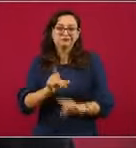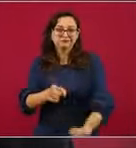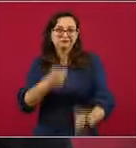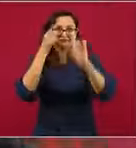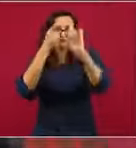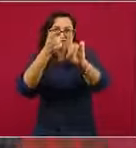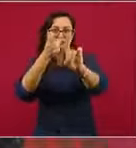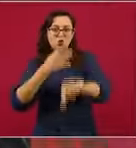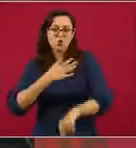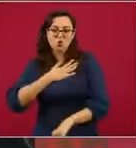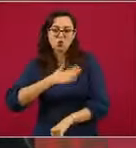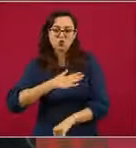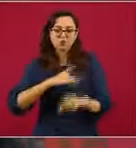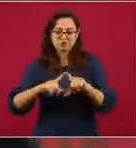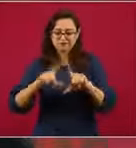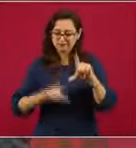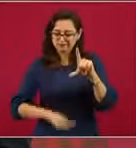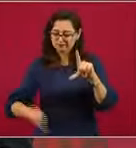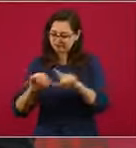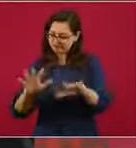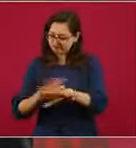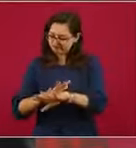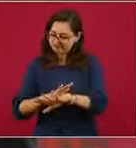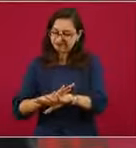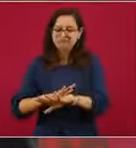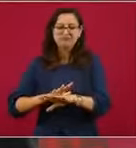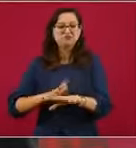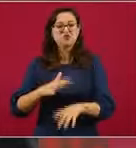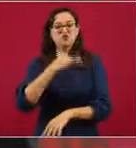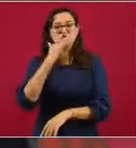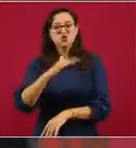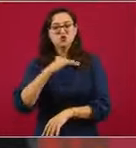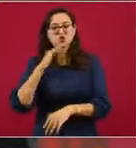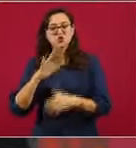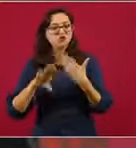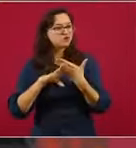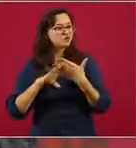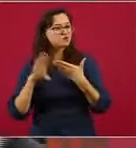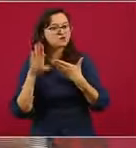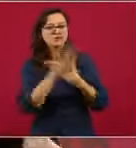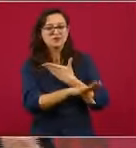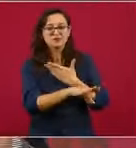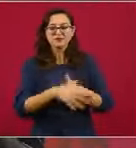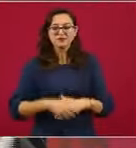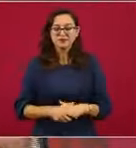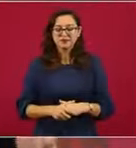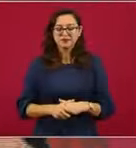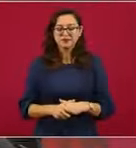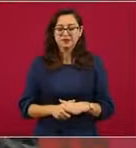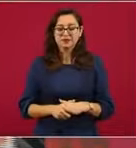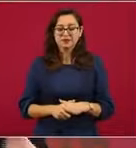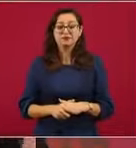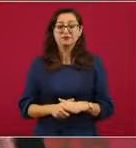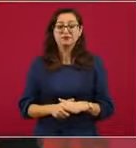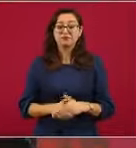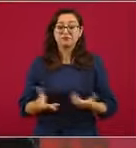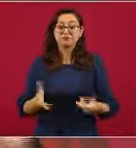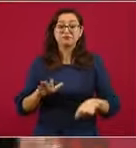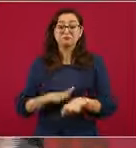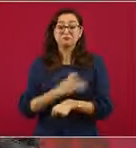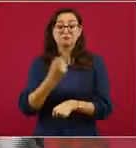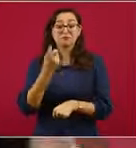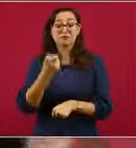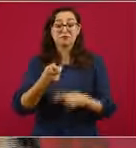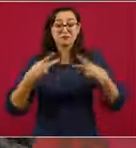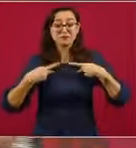Y por eso el pueblo es nuestro ángel de la guarda. Y estamos muy bien